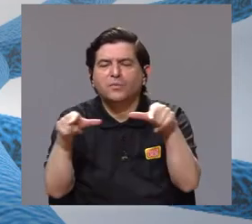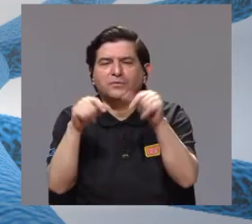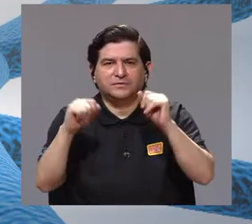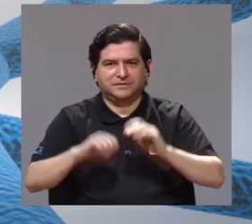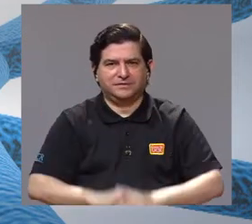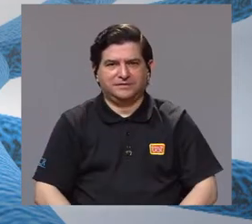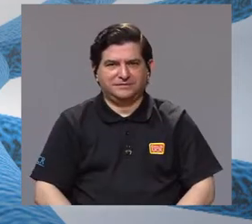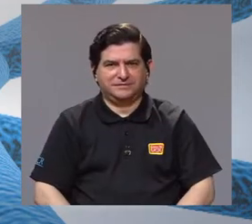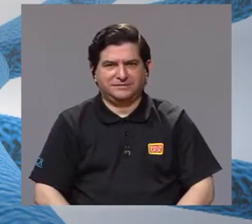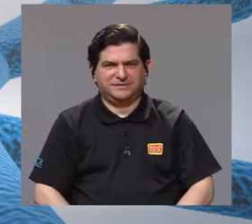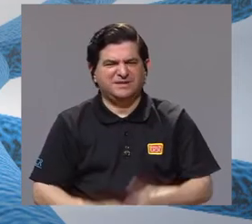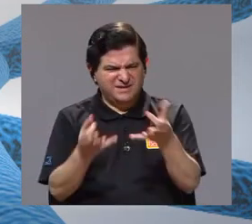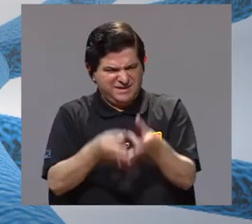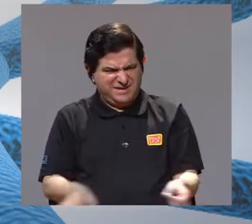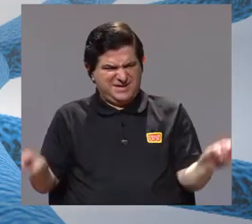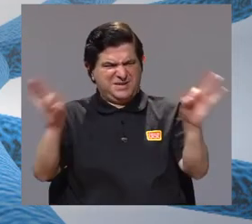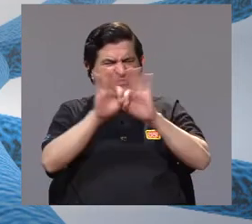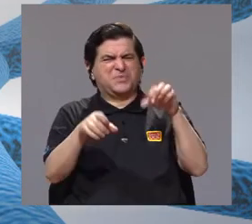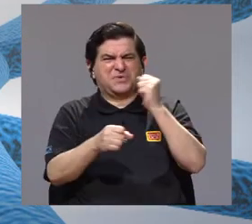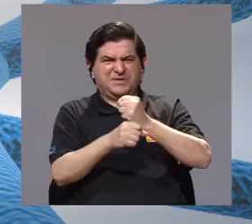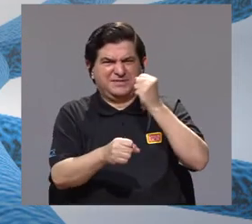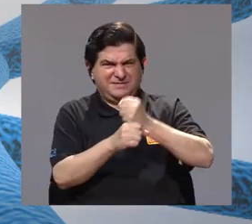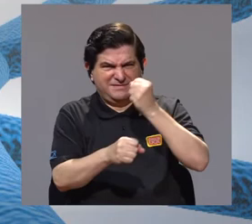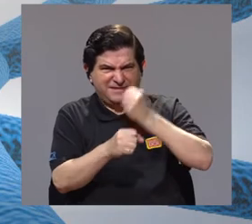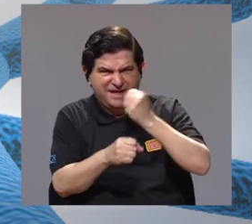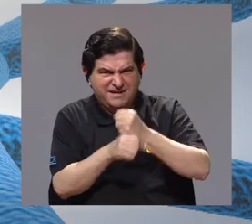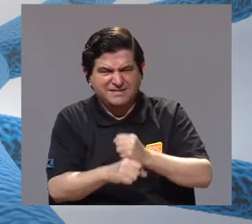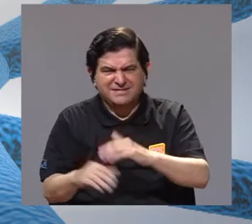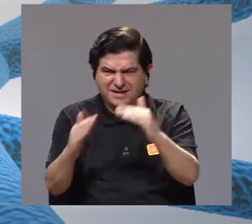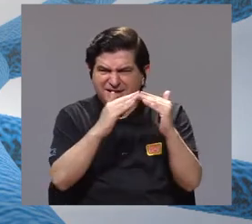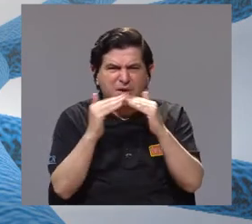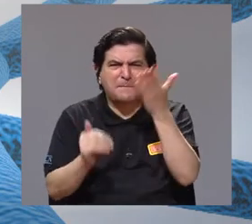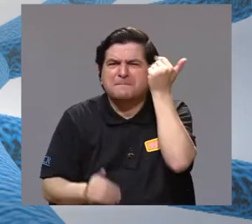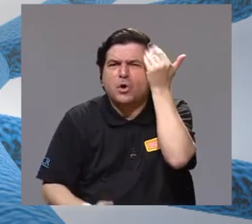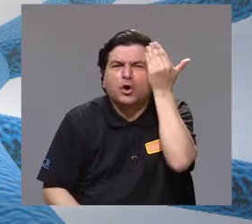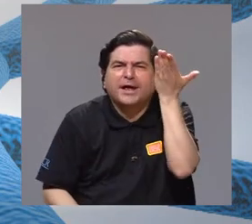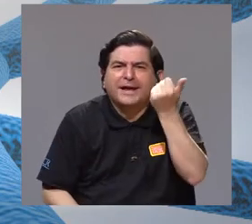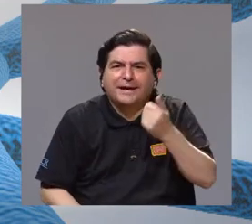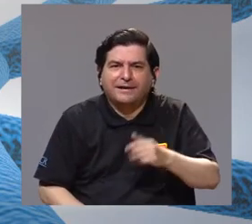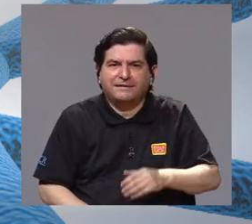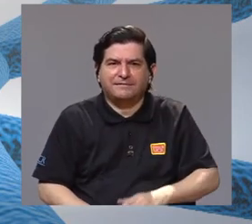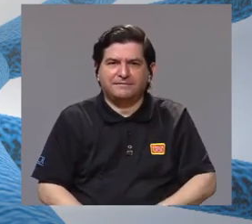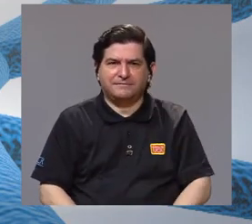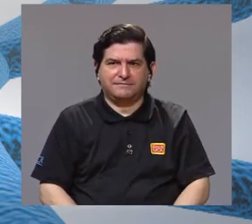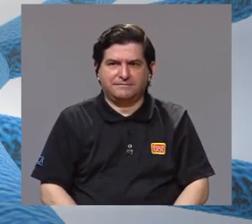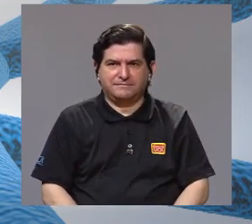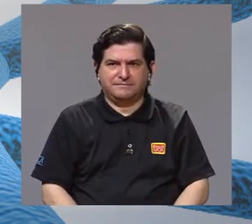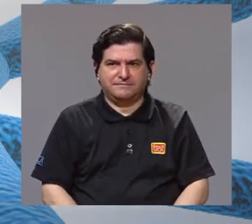comunidades locales. ¿Por qué es importante trabajar con las comunidades?